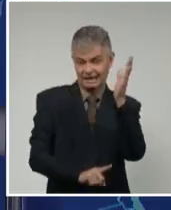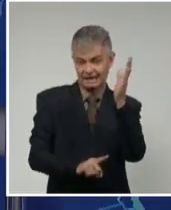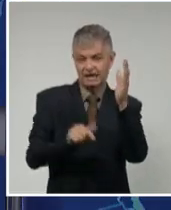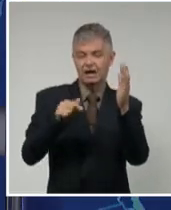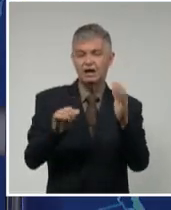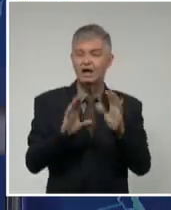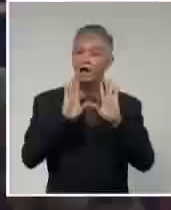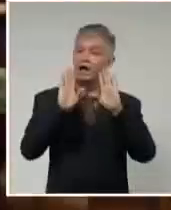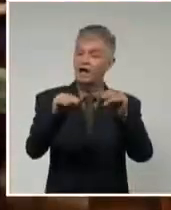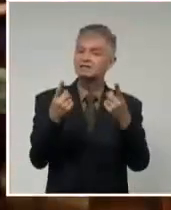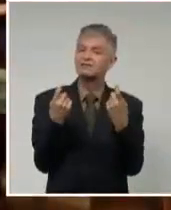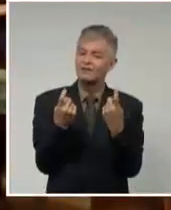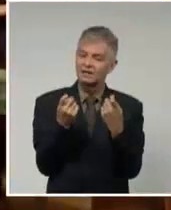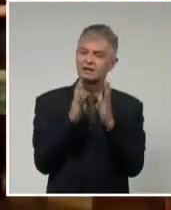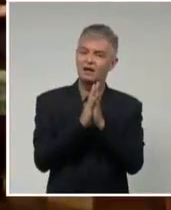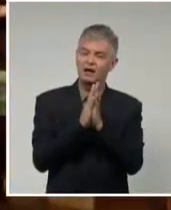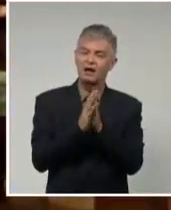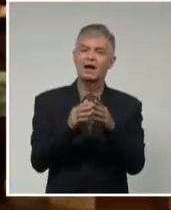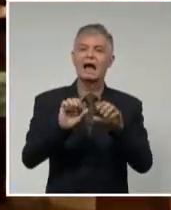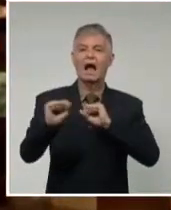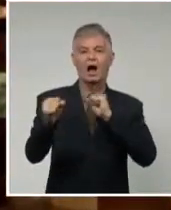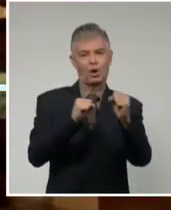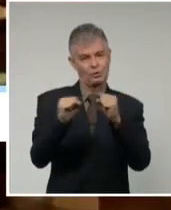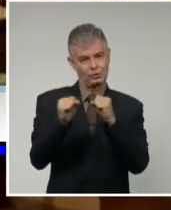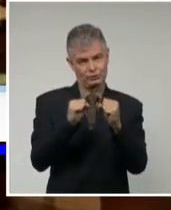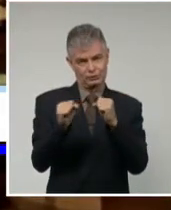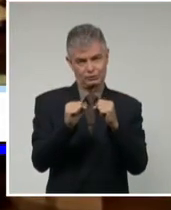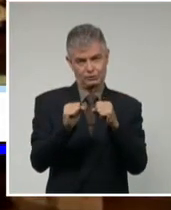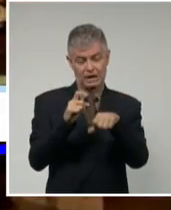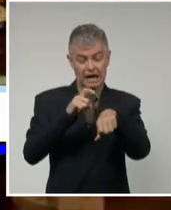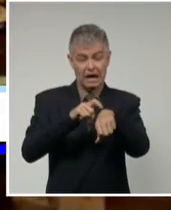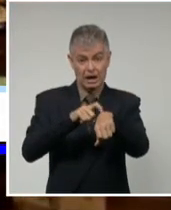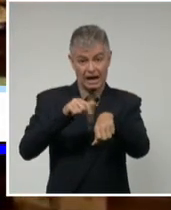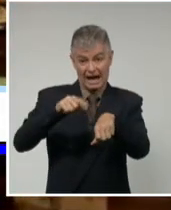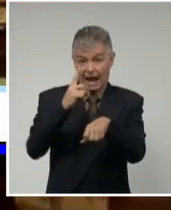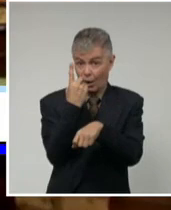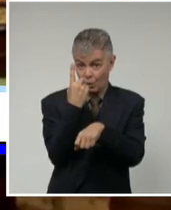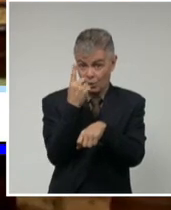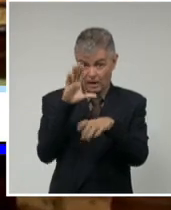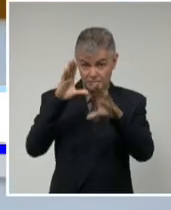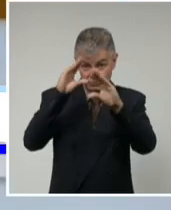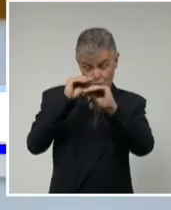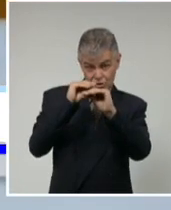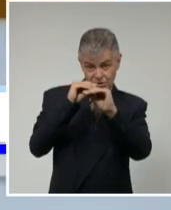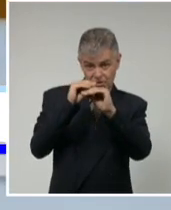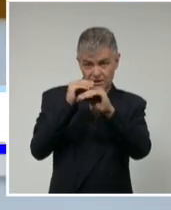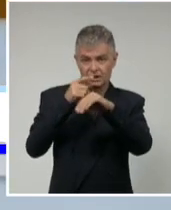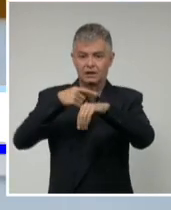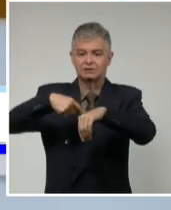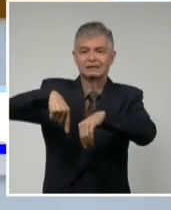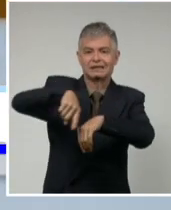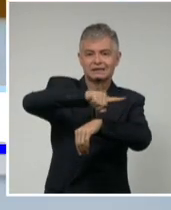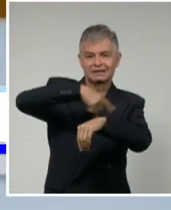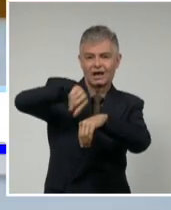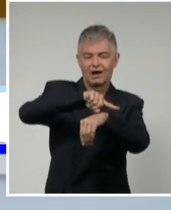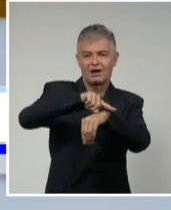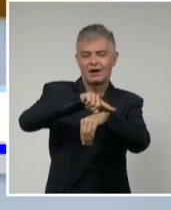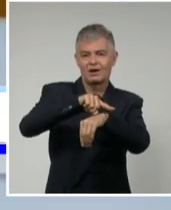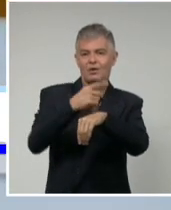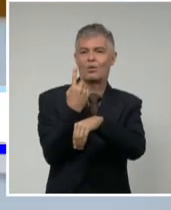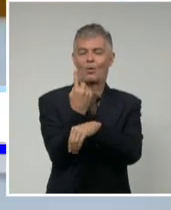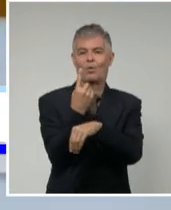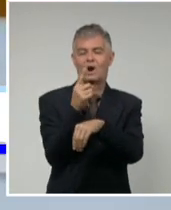en hogares y centros de trabajo. A la una ante meridiano se deberán atrasar una hora los relojes para